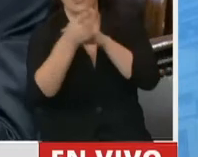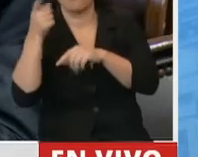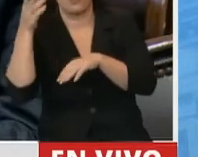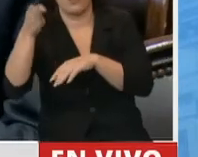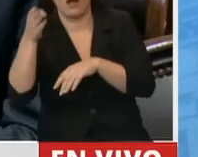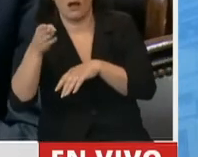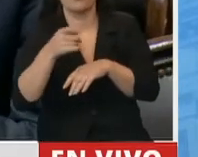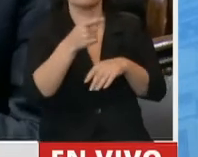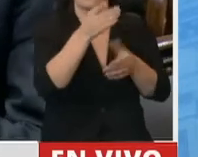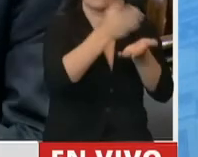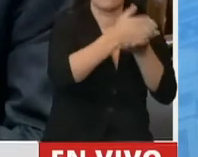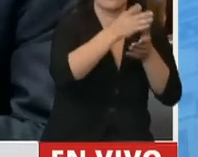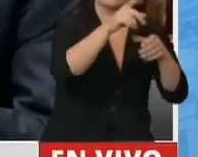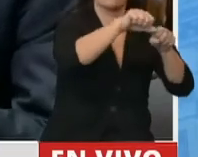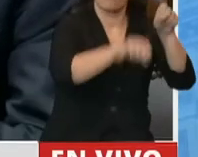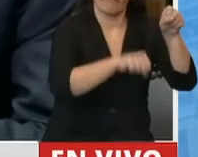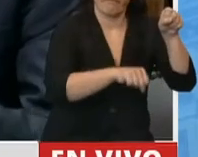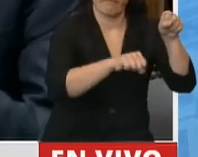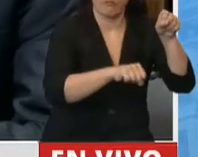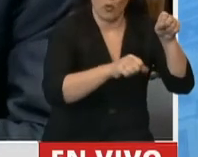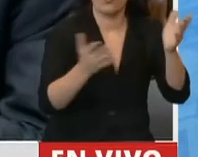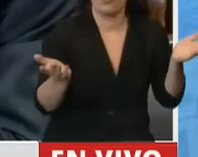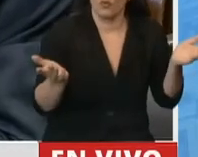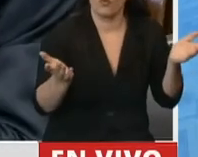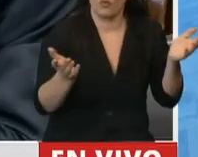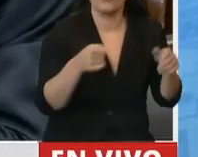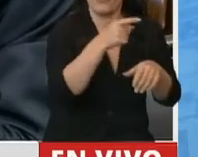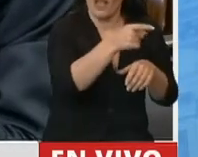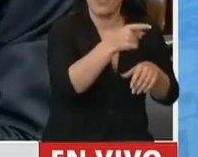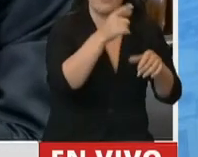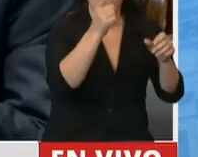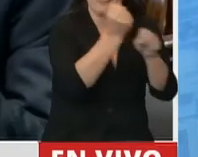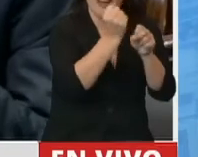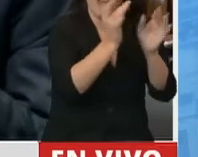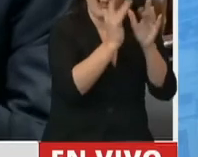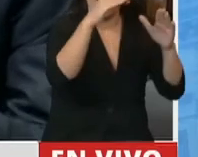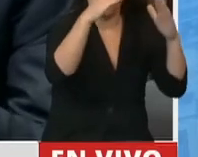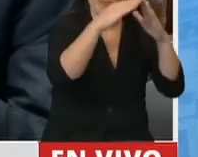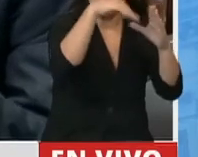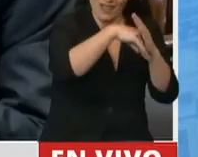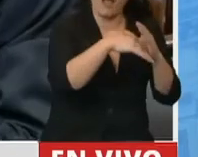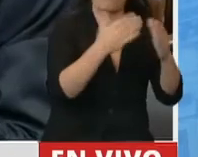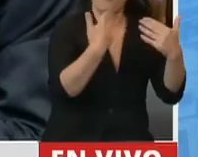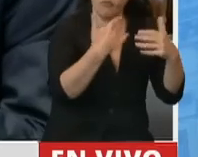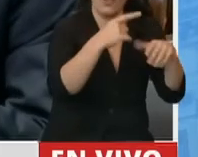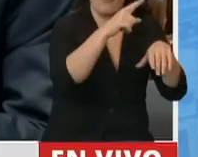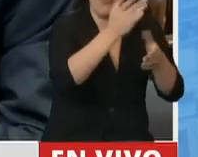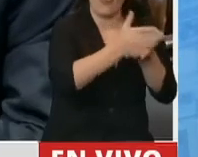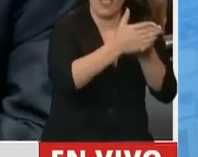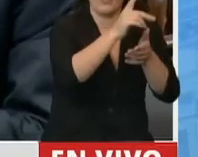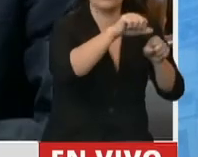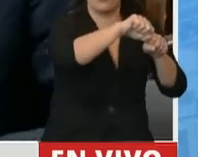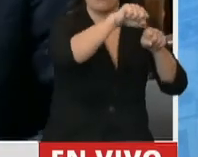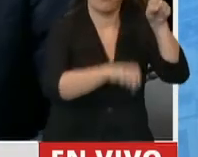persona que trabaja la modalidad de teletrabajo tiene que tener el derecho a no ser contactada y a desconectarse los